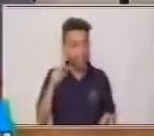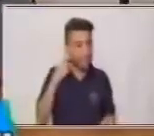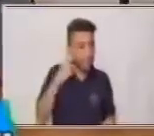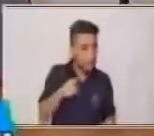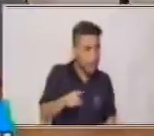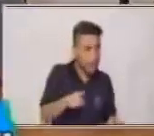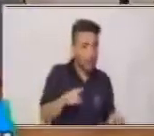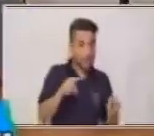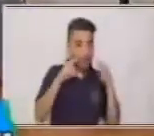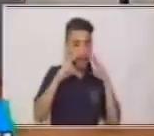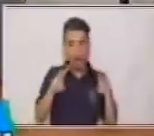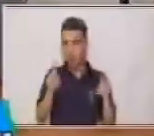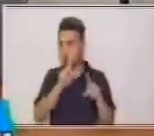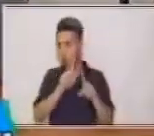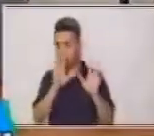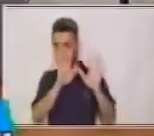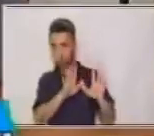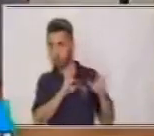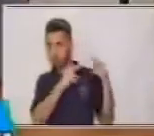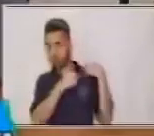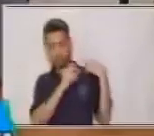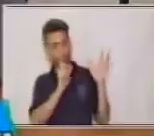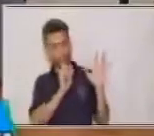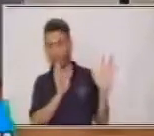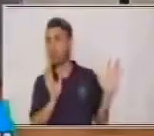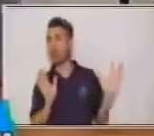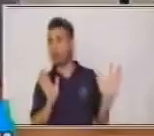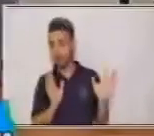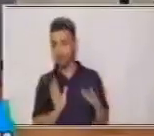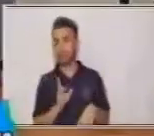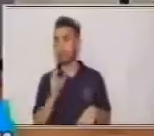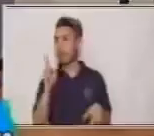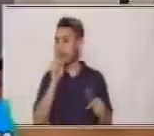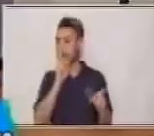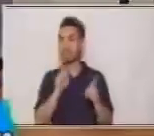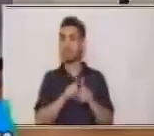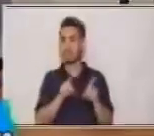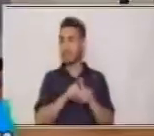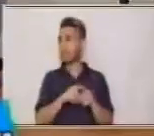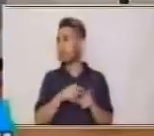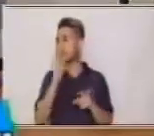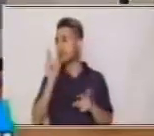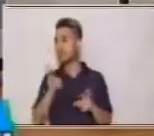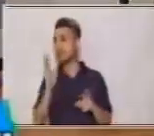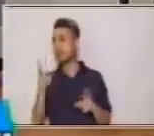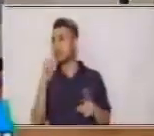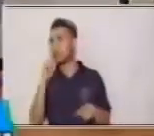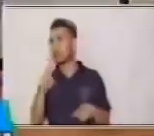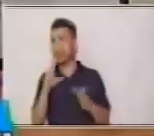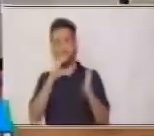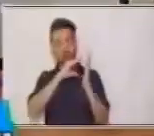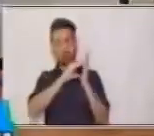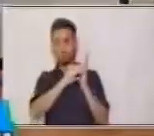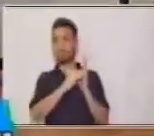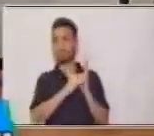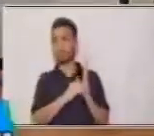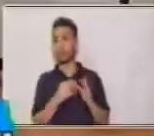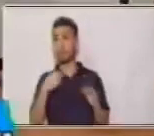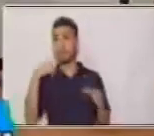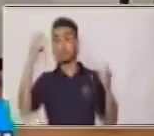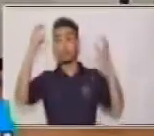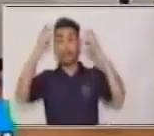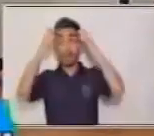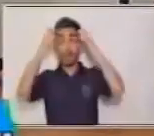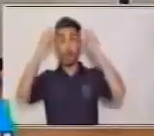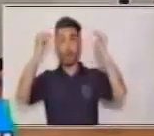algo que no es de su incumbencia. Y lo mismo voy a utilizar cada vez que vea un texto. Mi cerebro